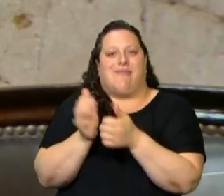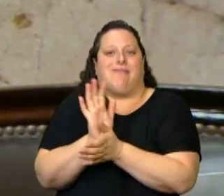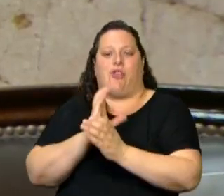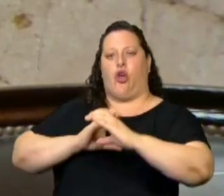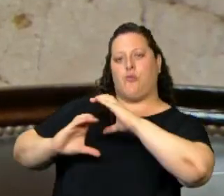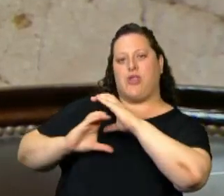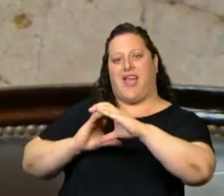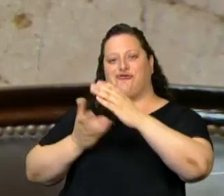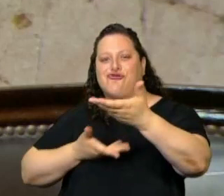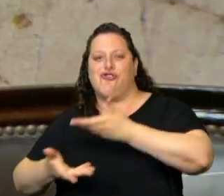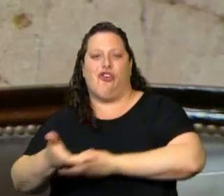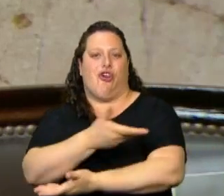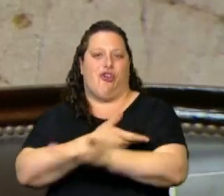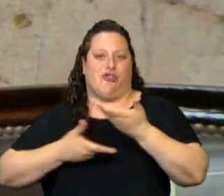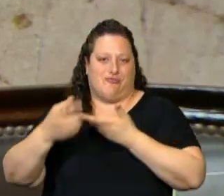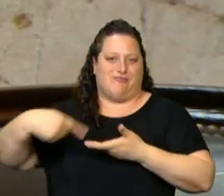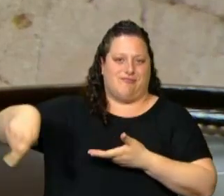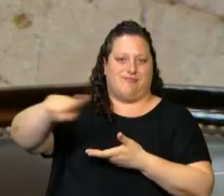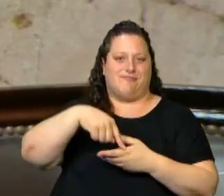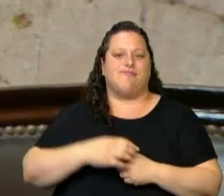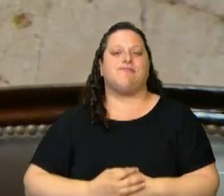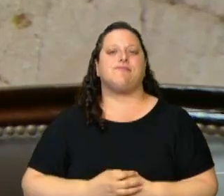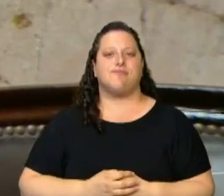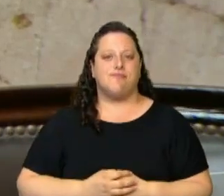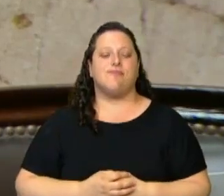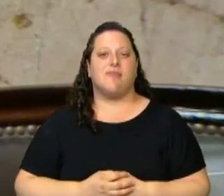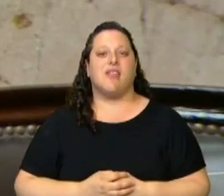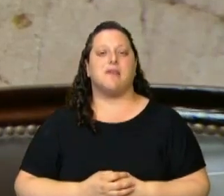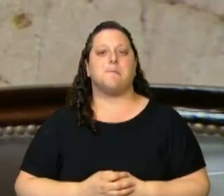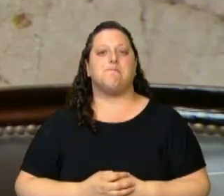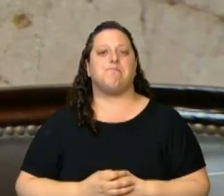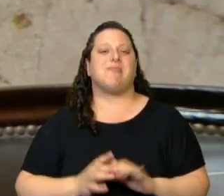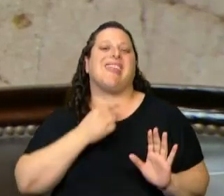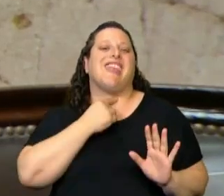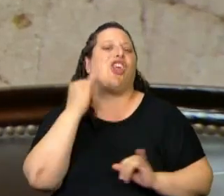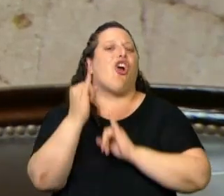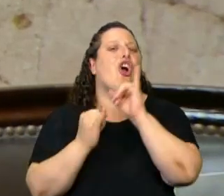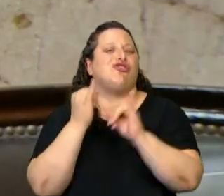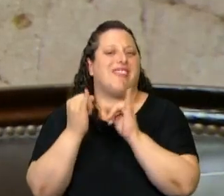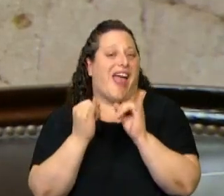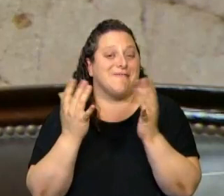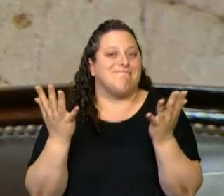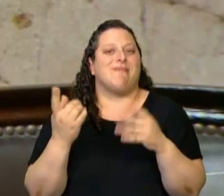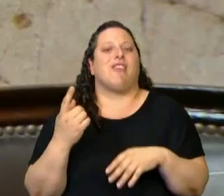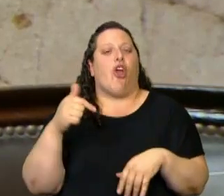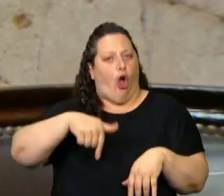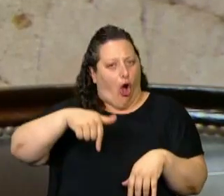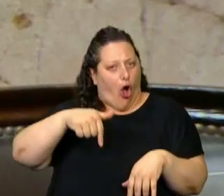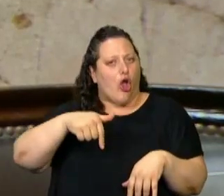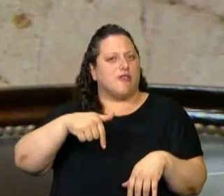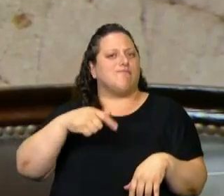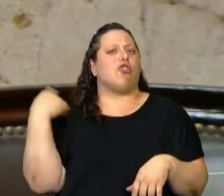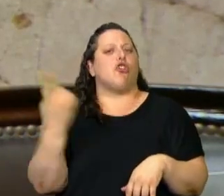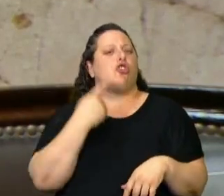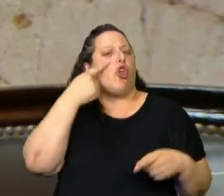con ellos y con ellas. Les quiero contar que obviamente nosotros hoy estamos tratando de acercarnos a un cumplimiento de la Constitución